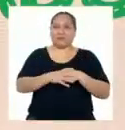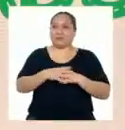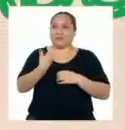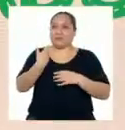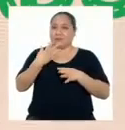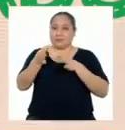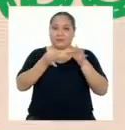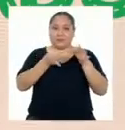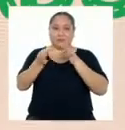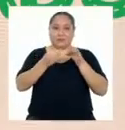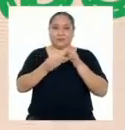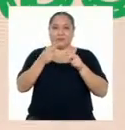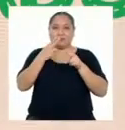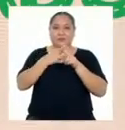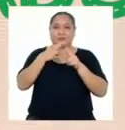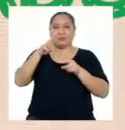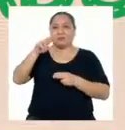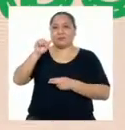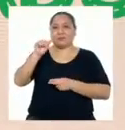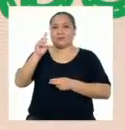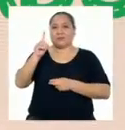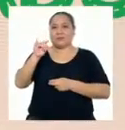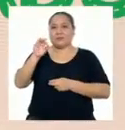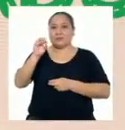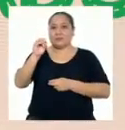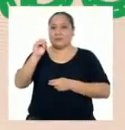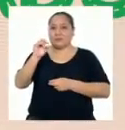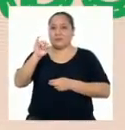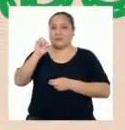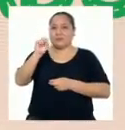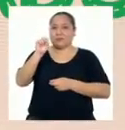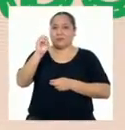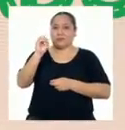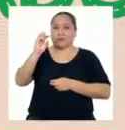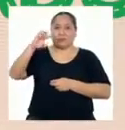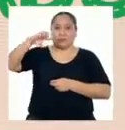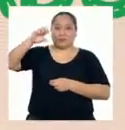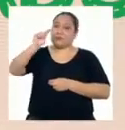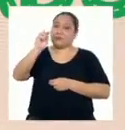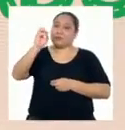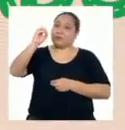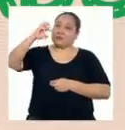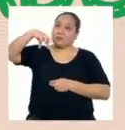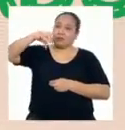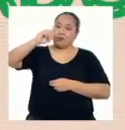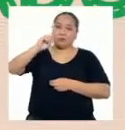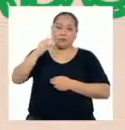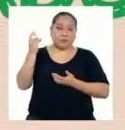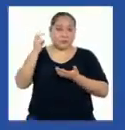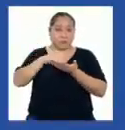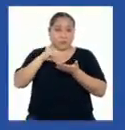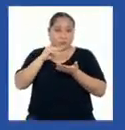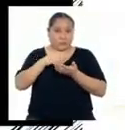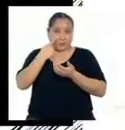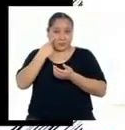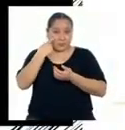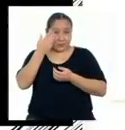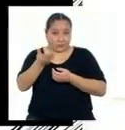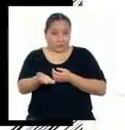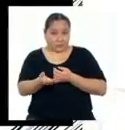Estábamos hablando sobre los radisótopos Para saber más sobre ellos Miremos el siguiente video